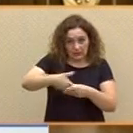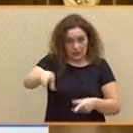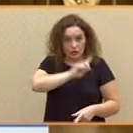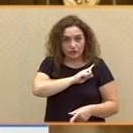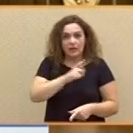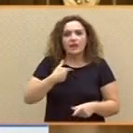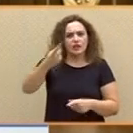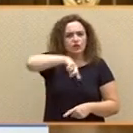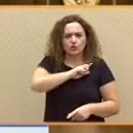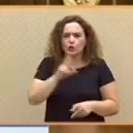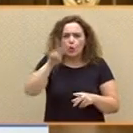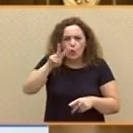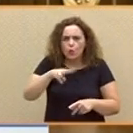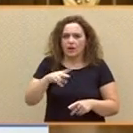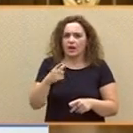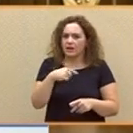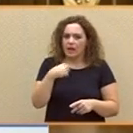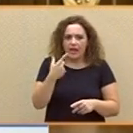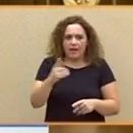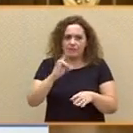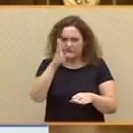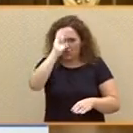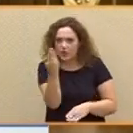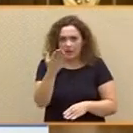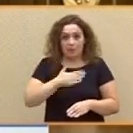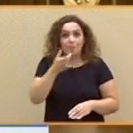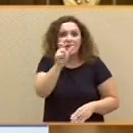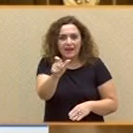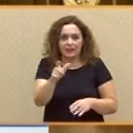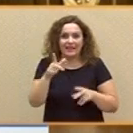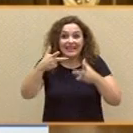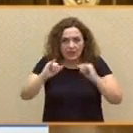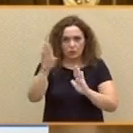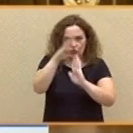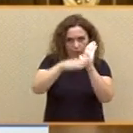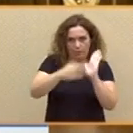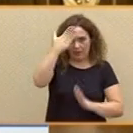nuestra palabra ni nuestros principios. Eso es respetabilidad, señor Mariano Rajoy.